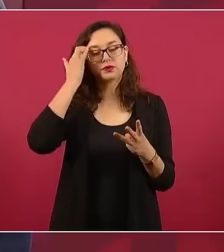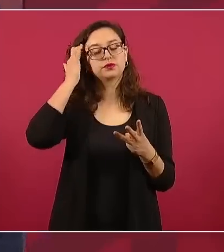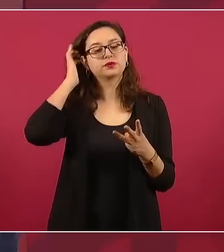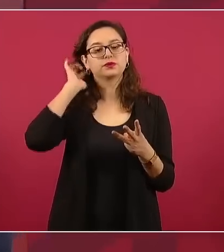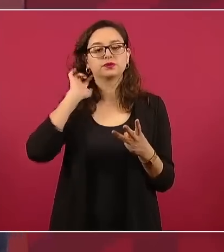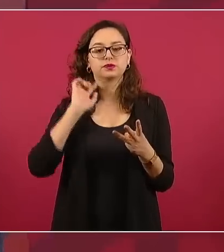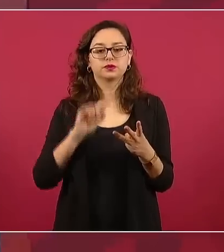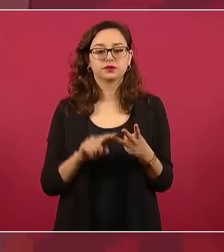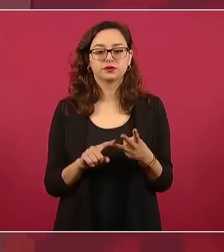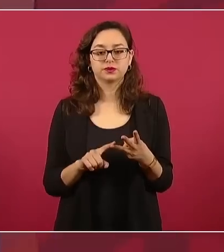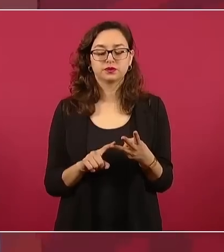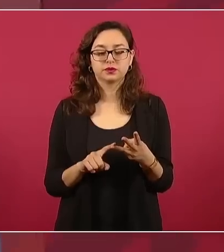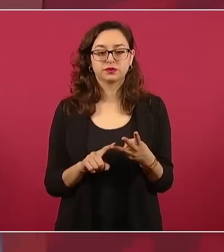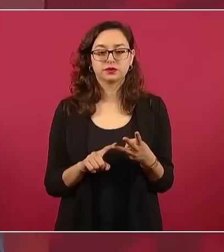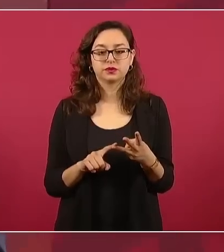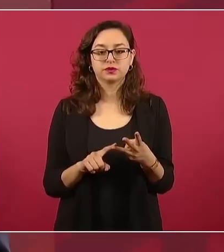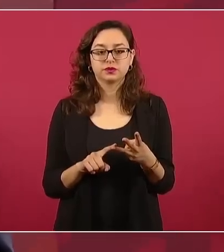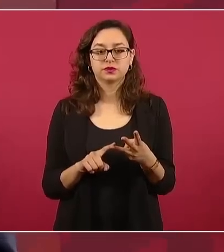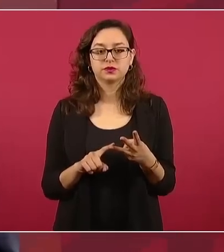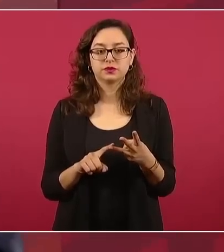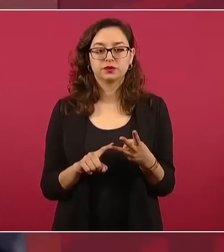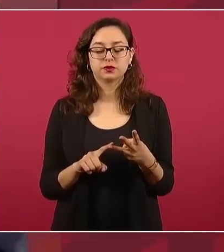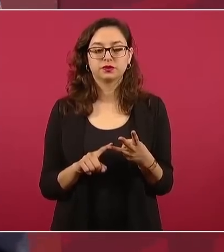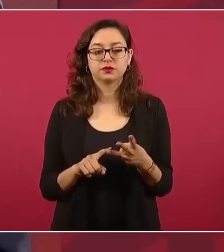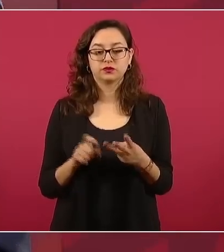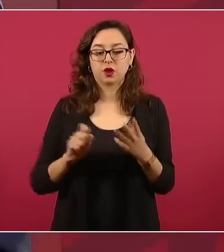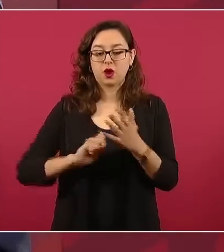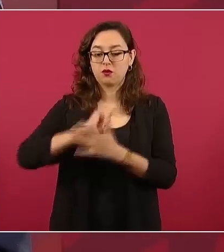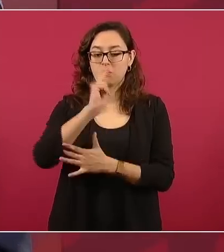avance en el programa La Escuela es Nuestra,